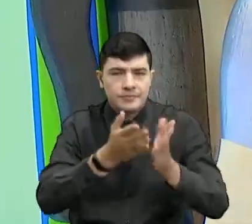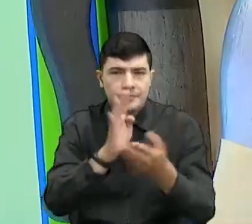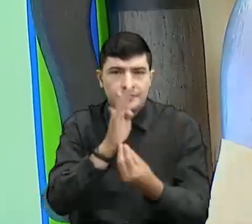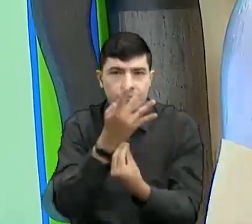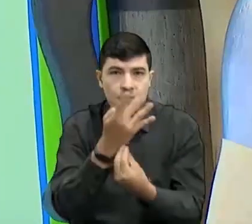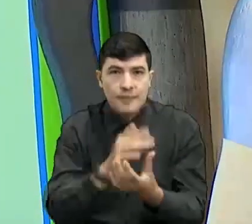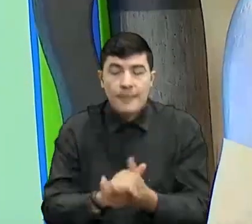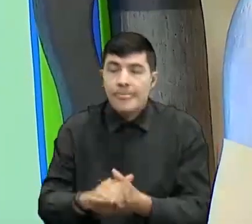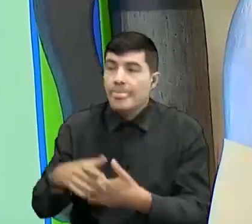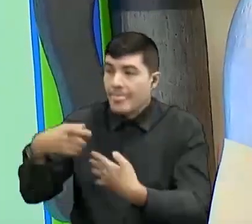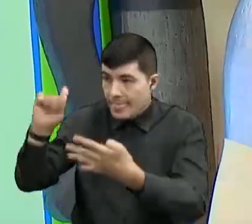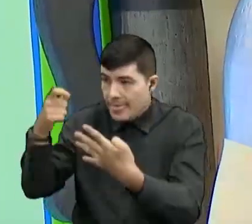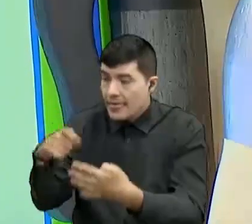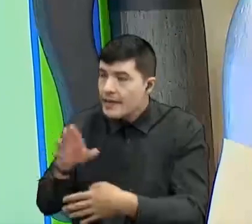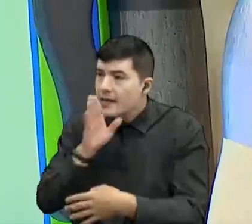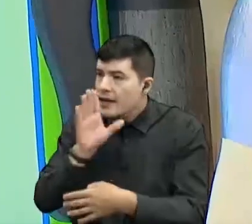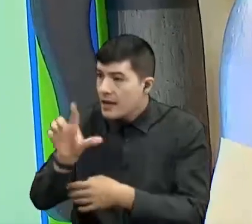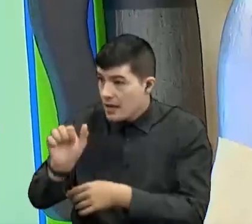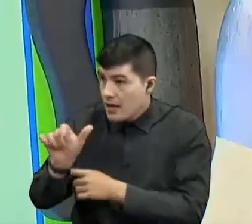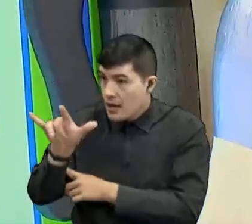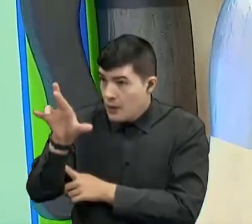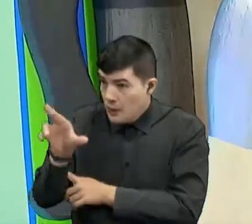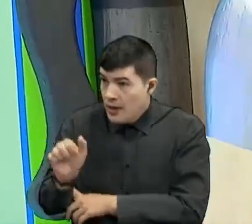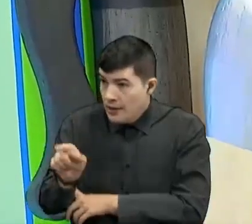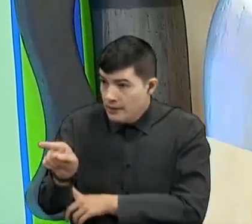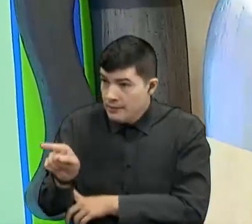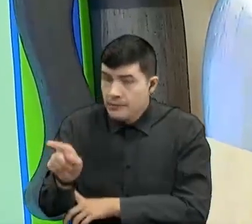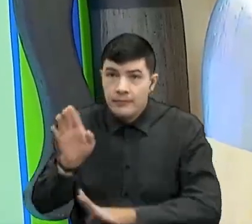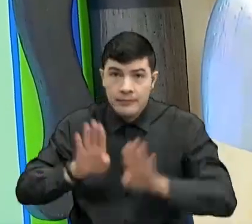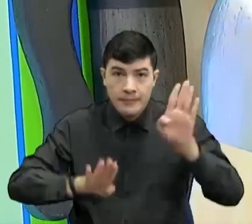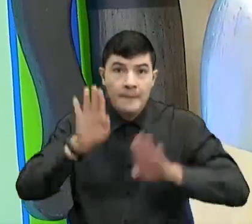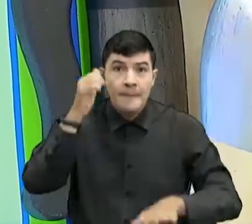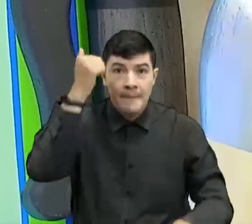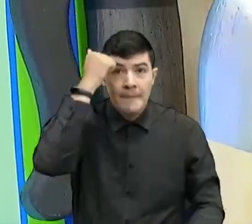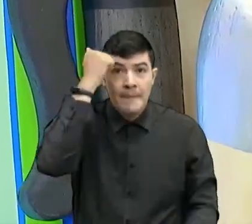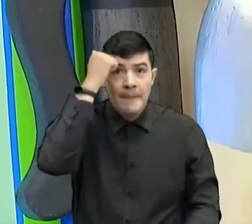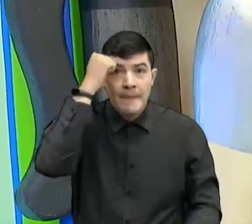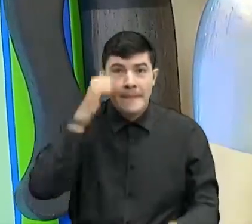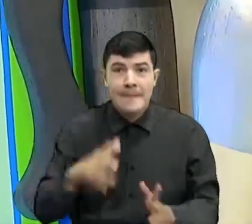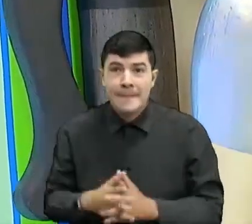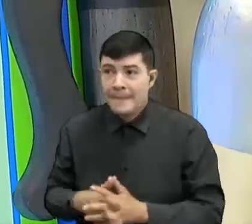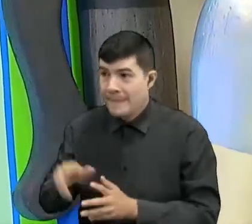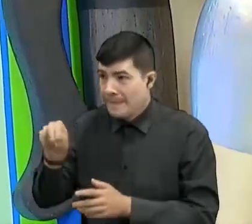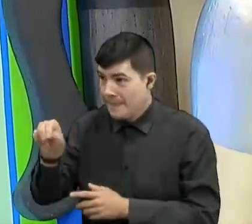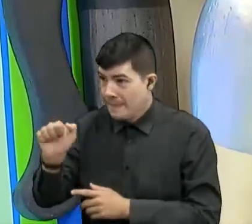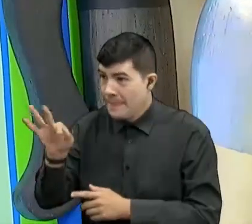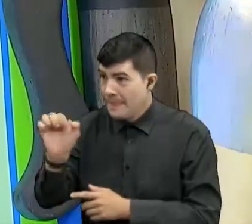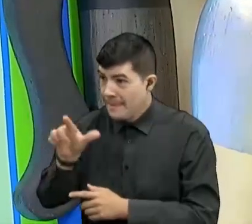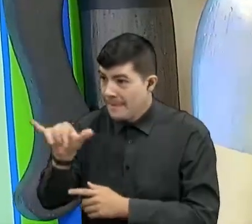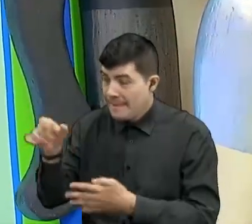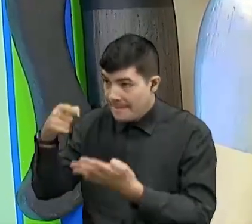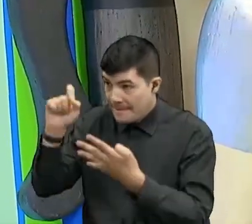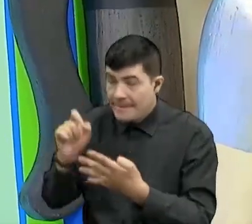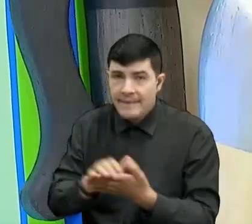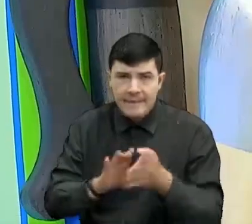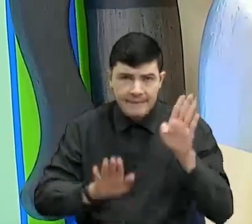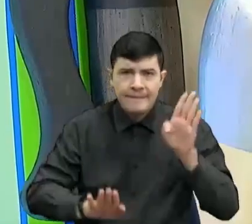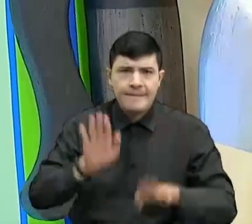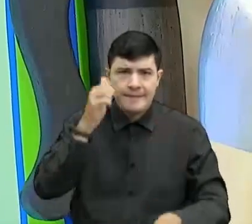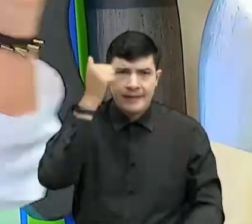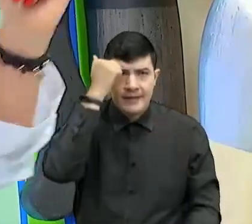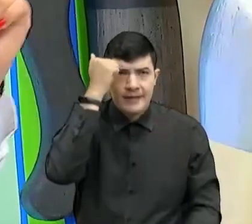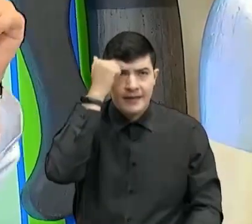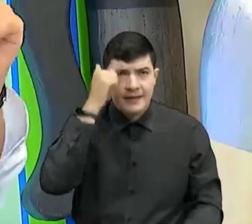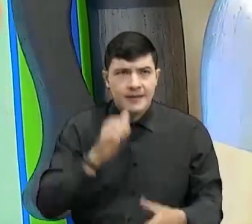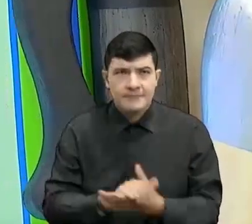a lista, a ver. A ver, Laurita, ¿está por ahí? Presente, profe. Natalia, ¿está por Presente, profe. Muy